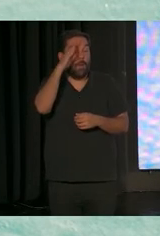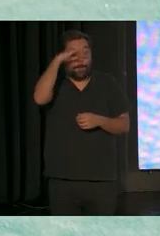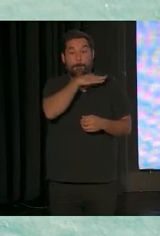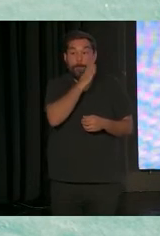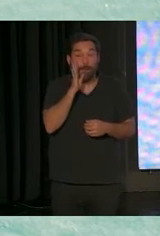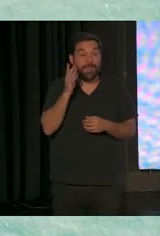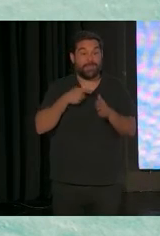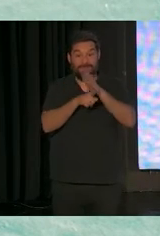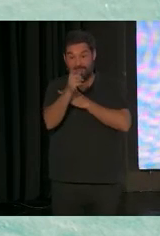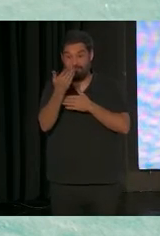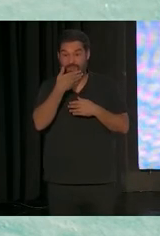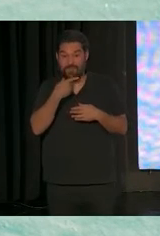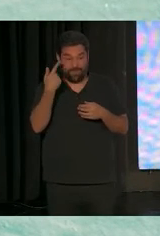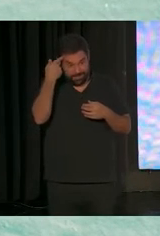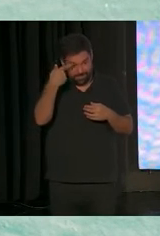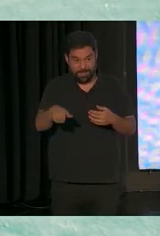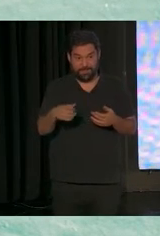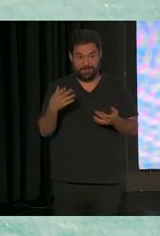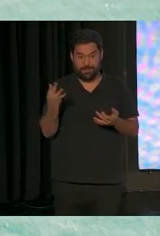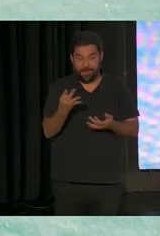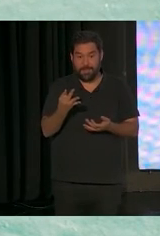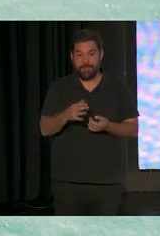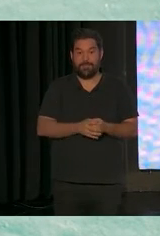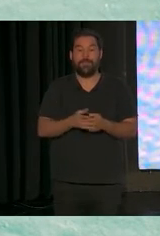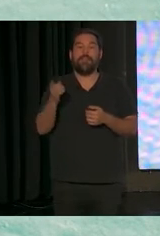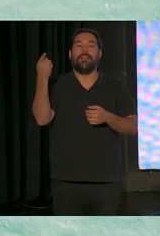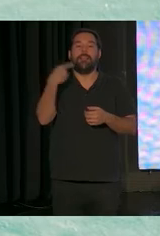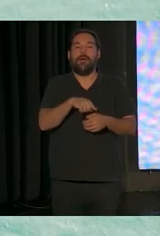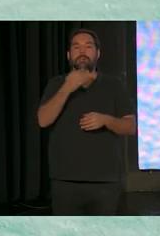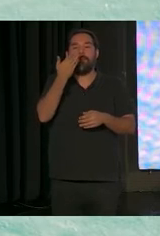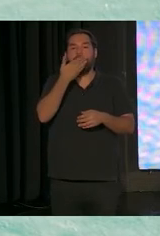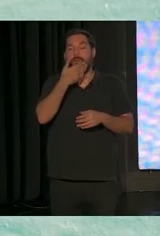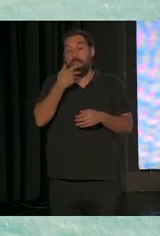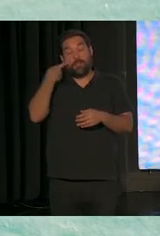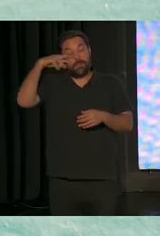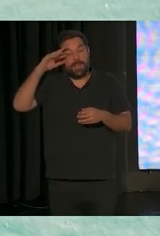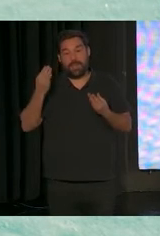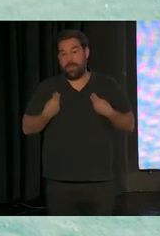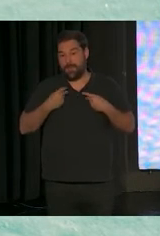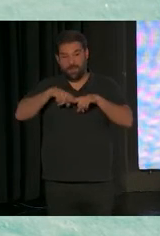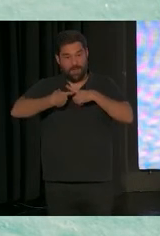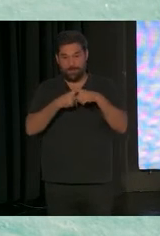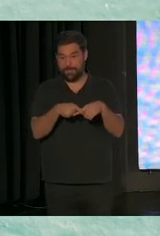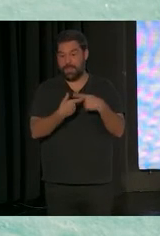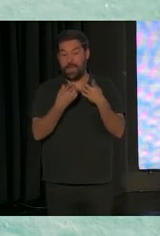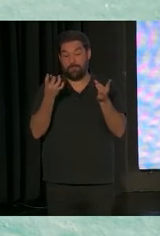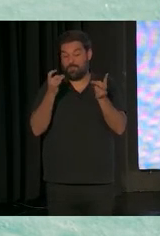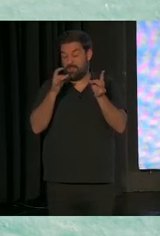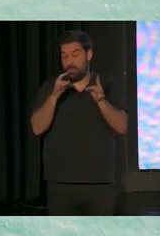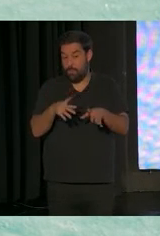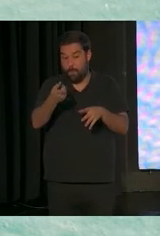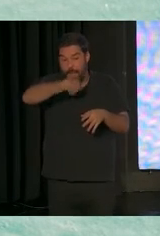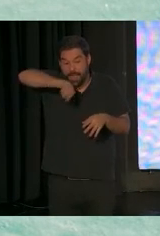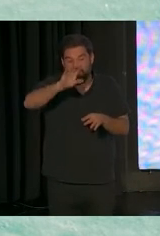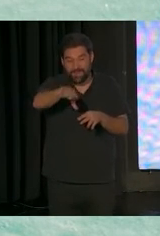saber sobre el desarrollo. Y sobre todo, también conocer las experiencias de vida de la familia. Cómo ellos lo entienden. Lo que se